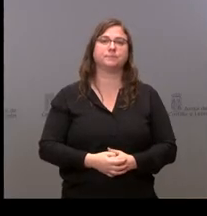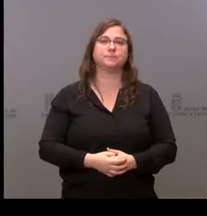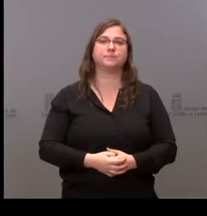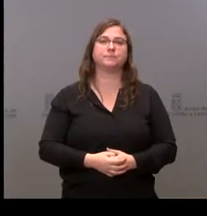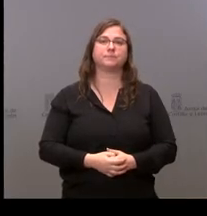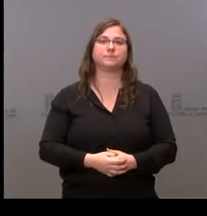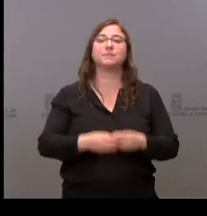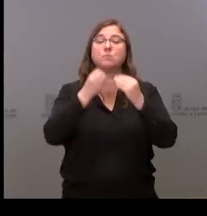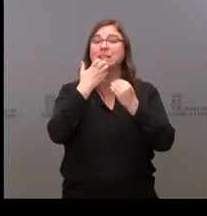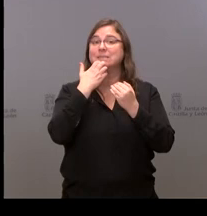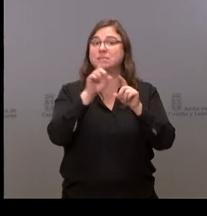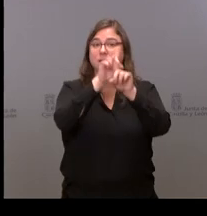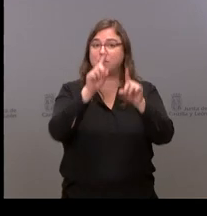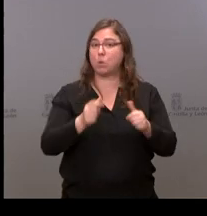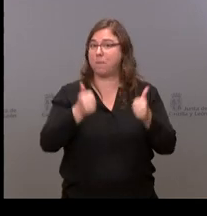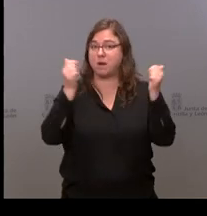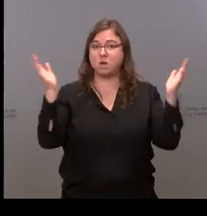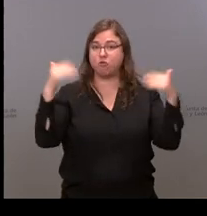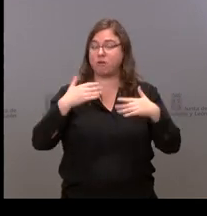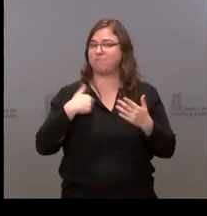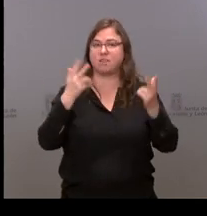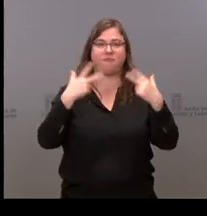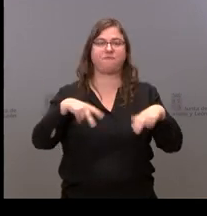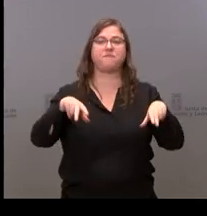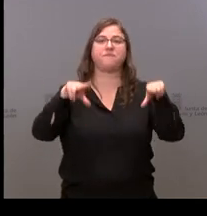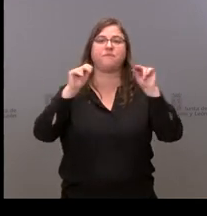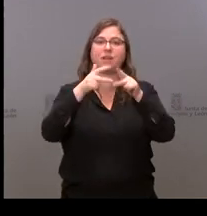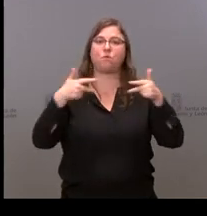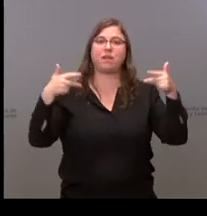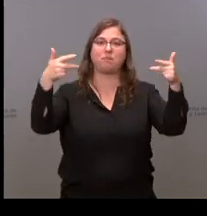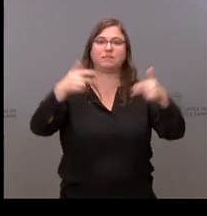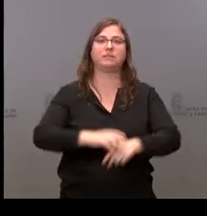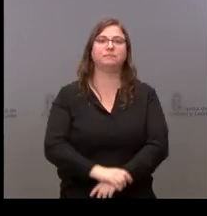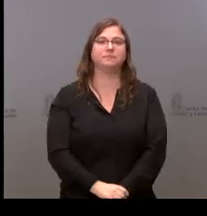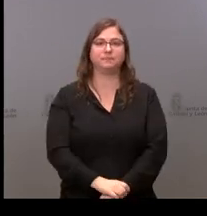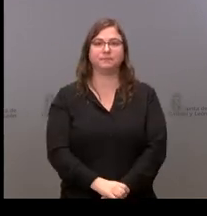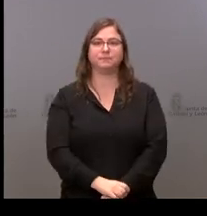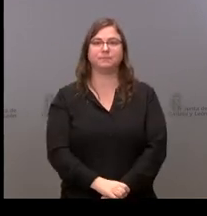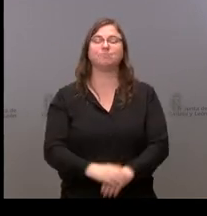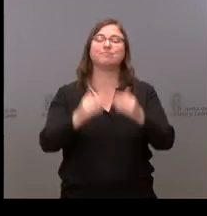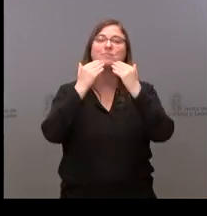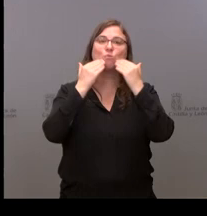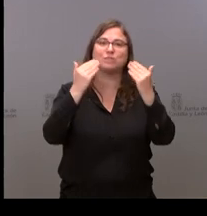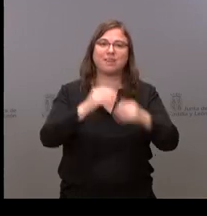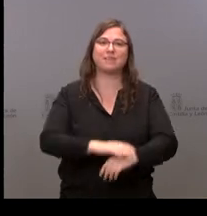Pues muy bien, si no hay más preguntas en la sala, terminamos aquí la rueda de prensa. Muchas gracias.